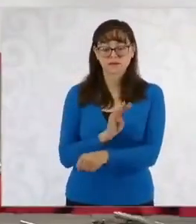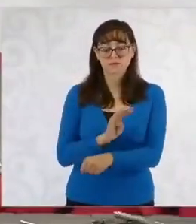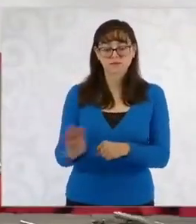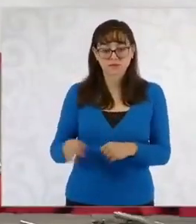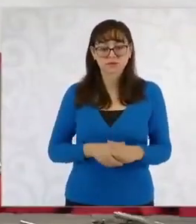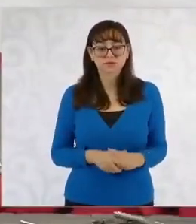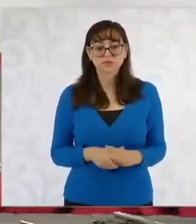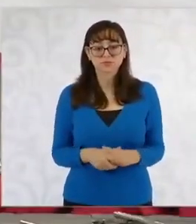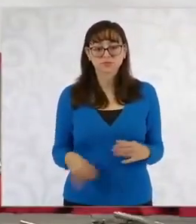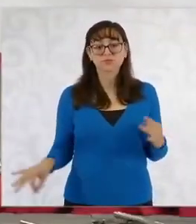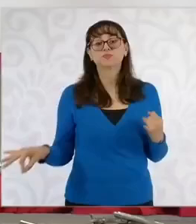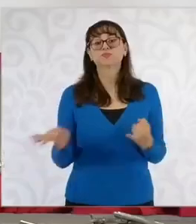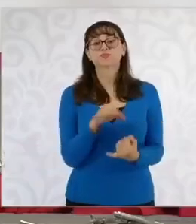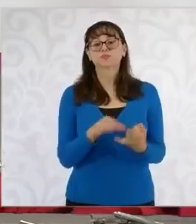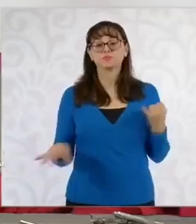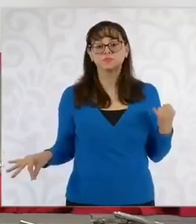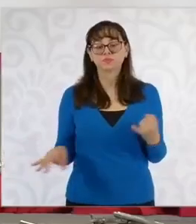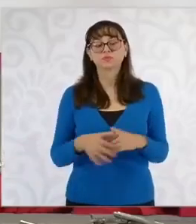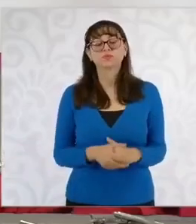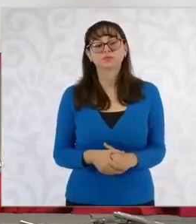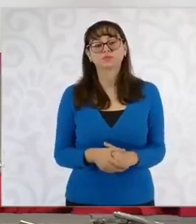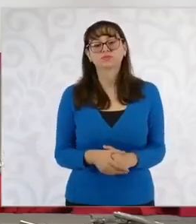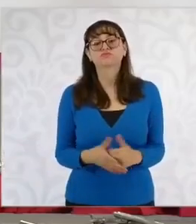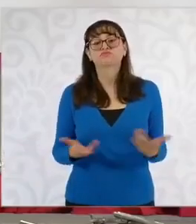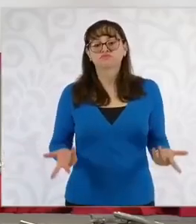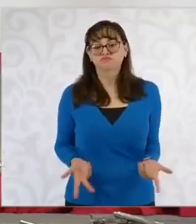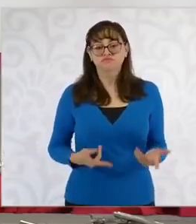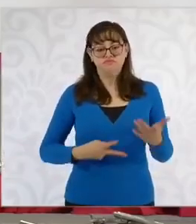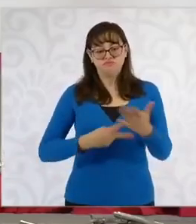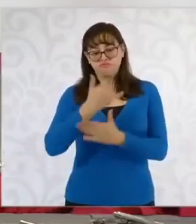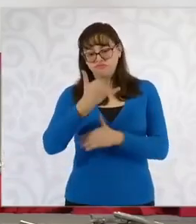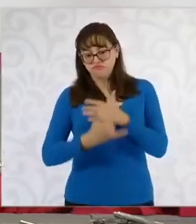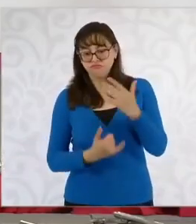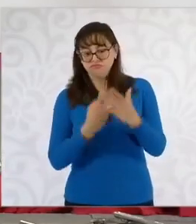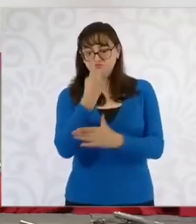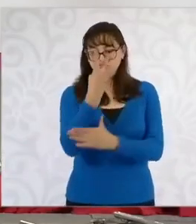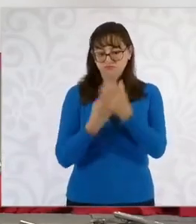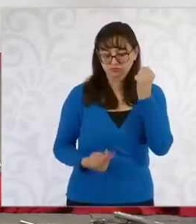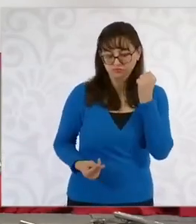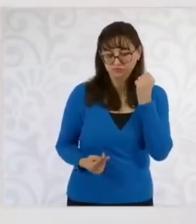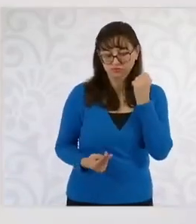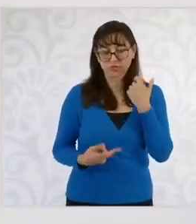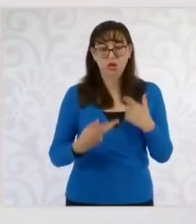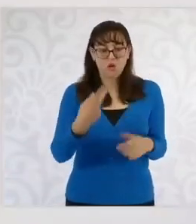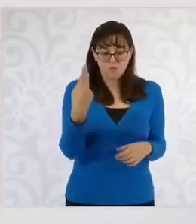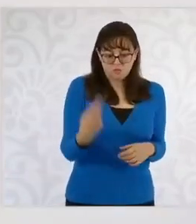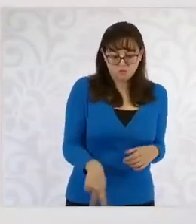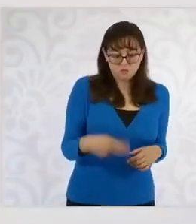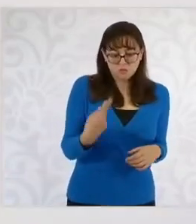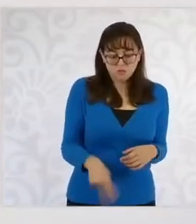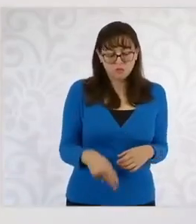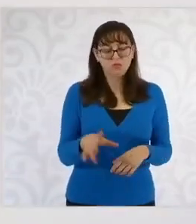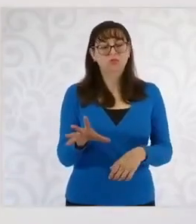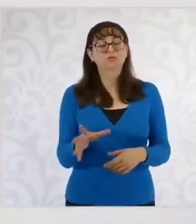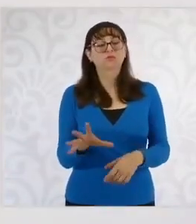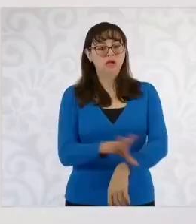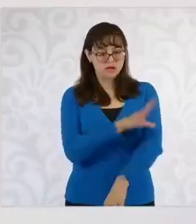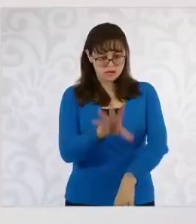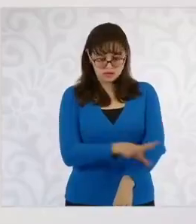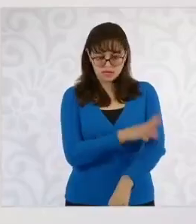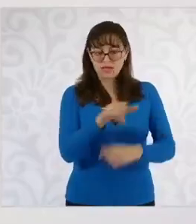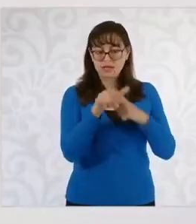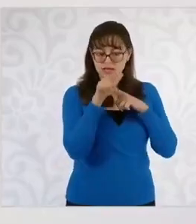Por último, fomentaremos proyectos mixtos sin perder la soberanía nacional en la producción de hidrocarburos,